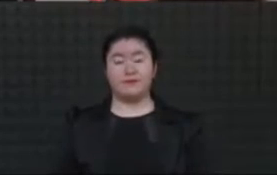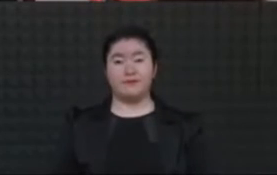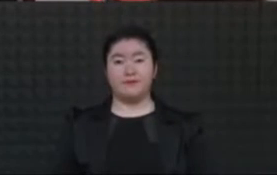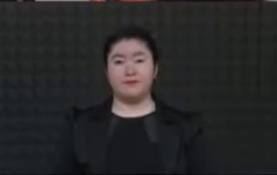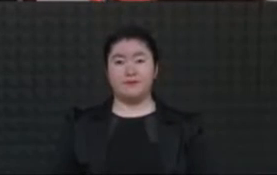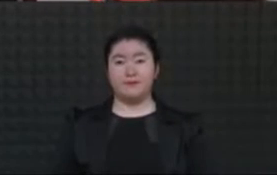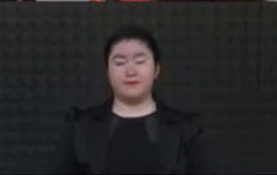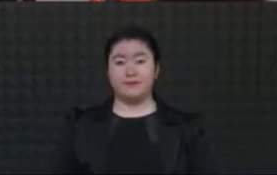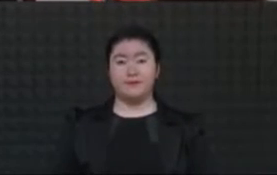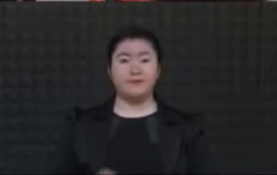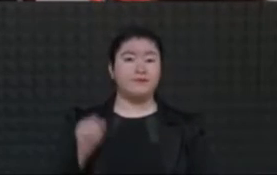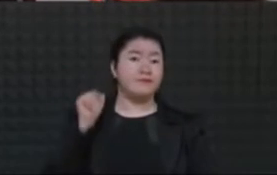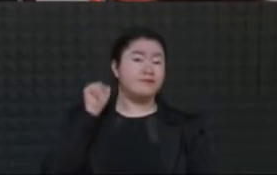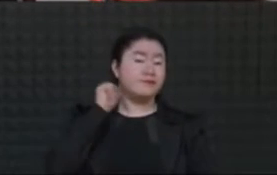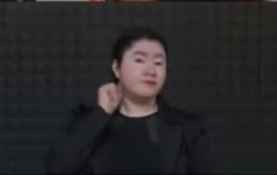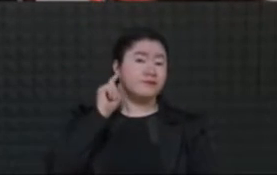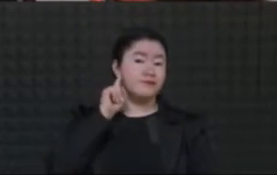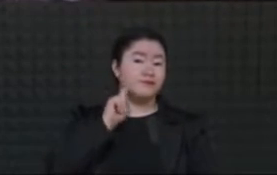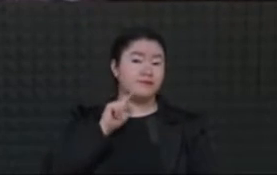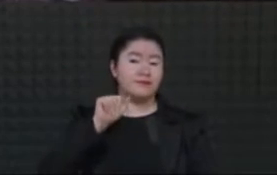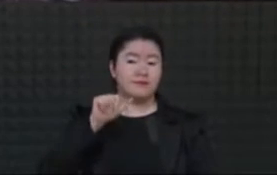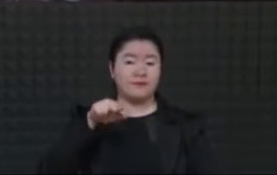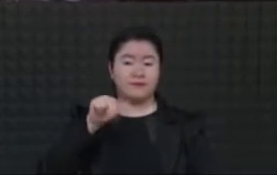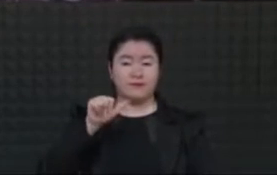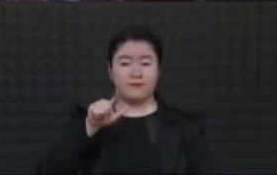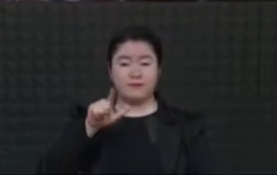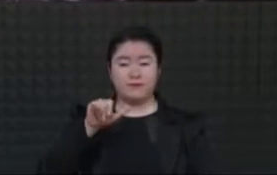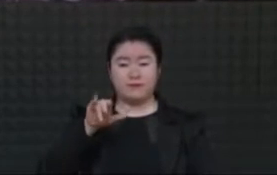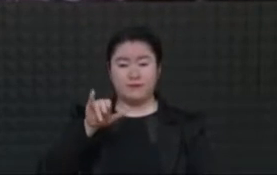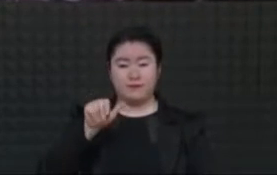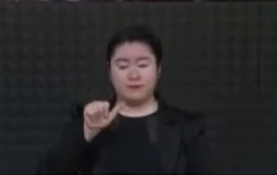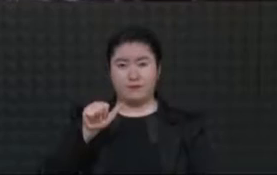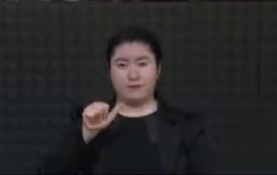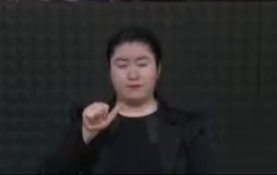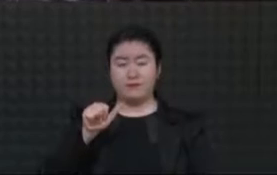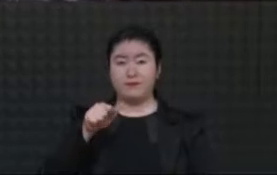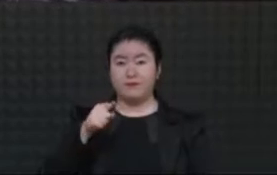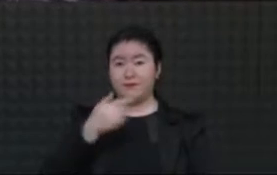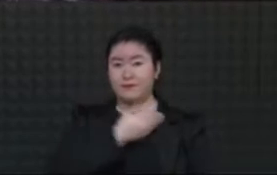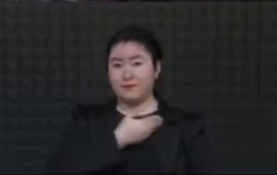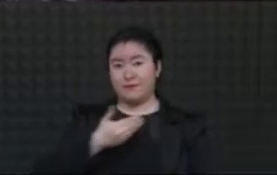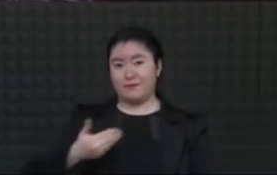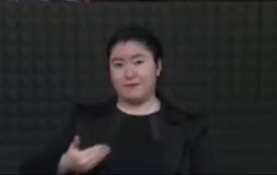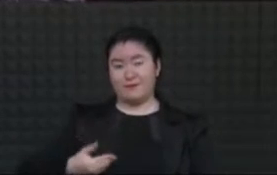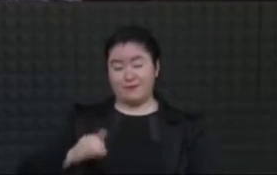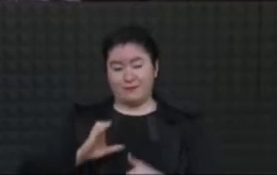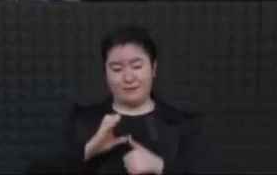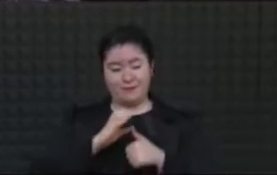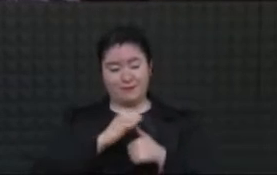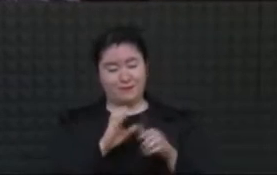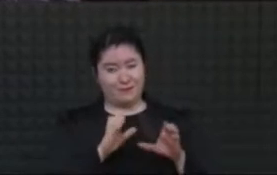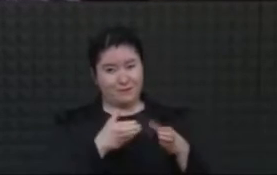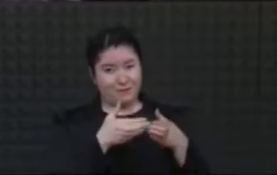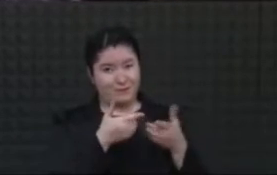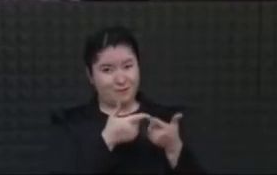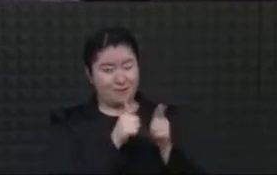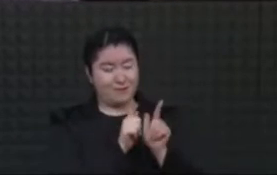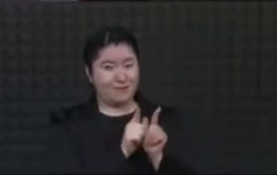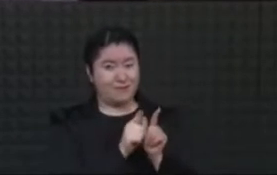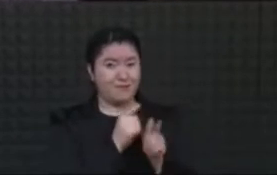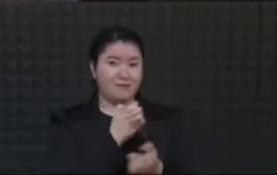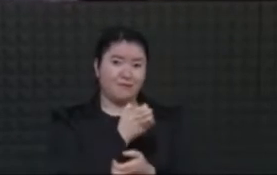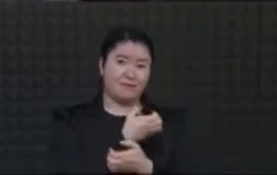Invitamos a la senadora Analilia Rivera Rivera, presidenta de la Comisión de Estudios Legislativos en el Senado de la República,